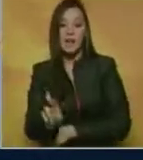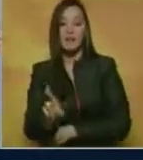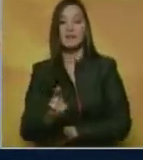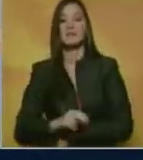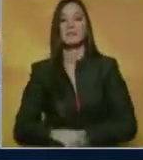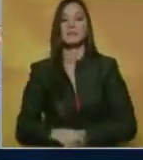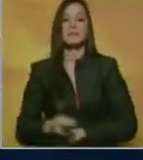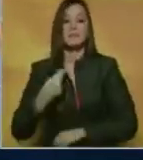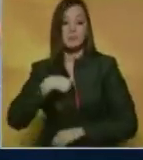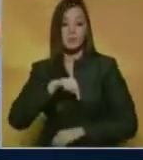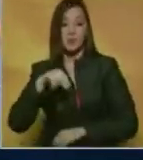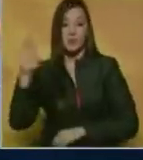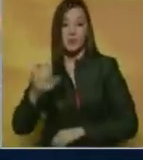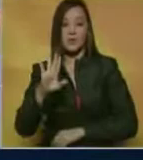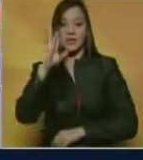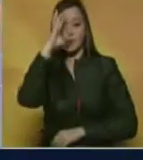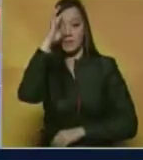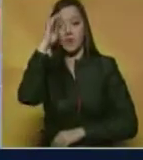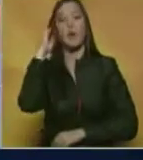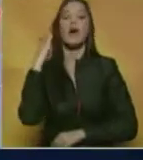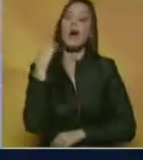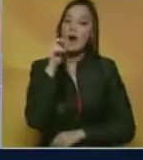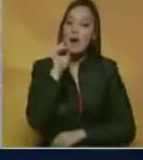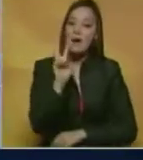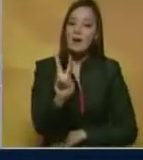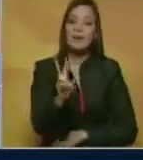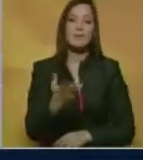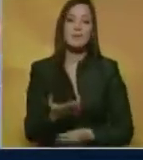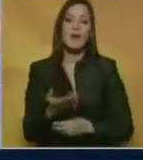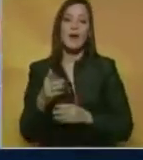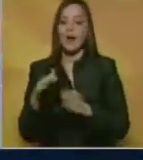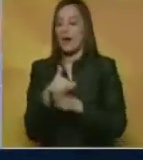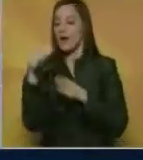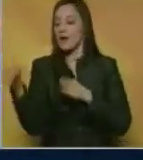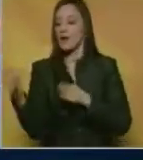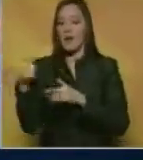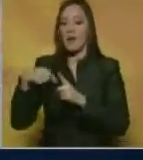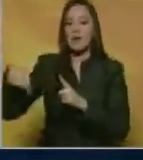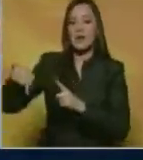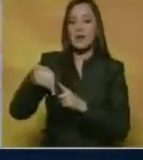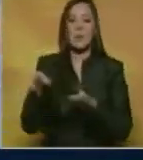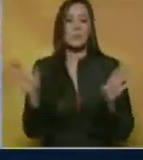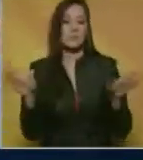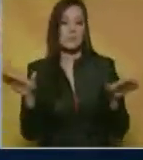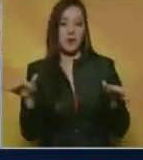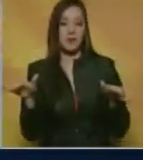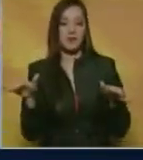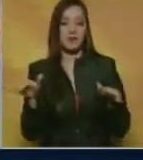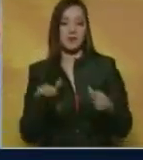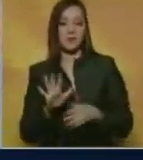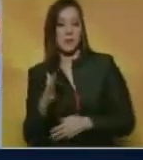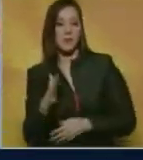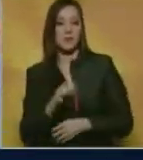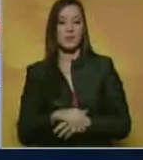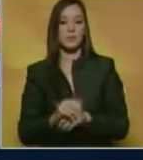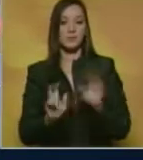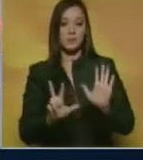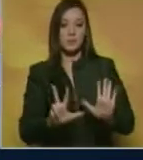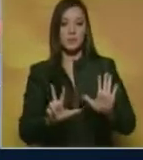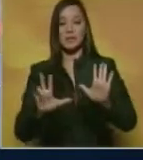a inspeccionar el puente que vamos a tener al lado de la redoma Los Pájaros, que está avanzado aproximadamente un